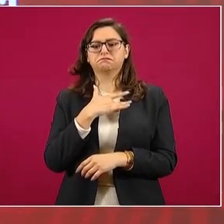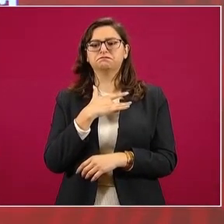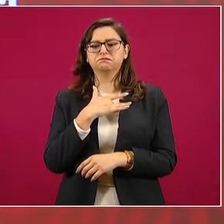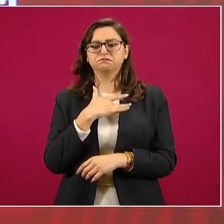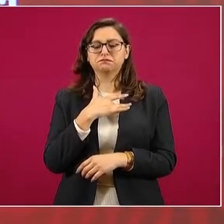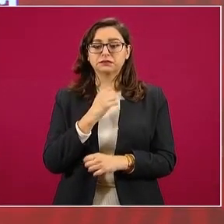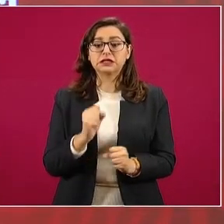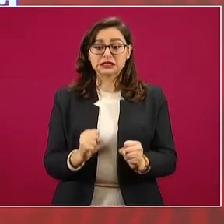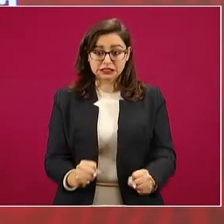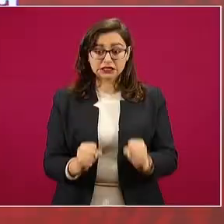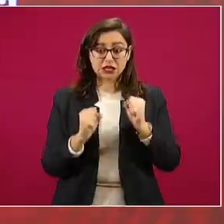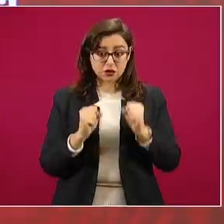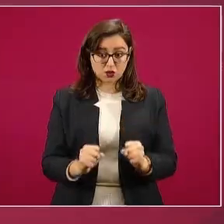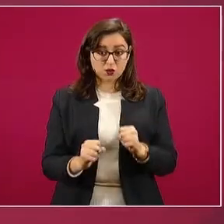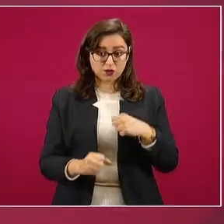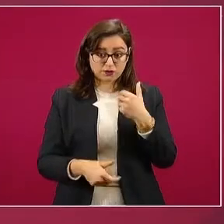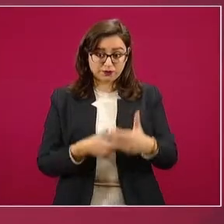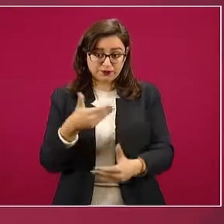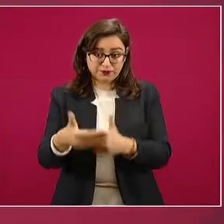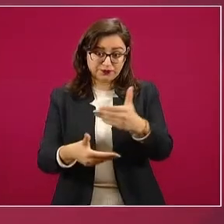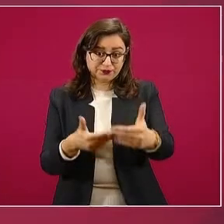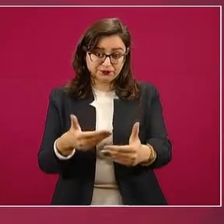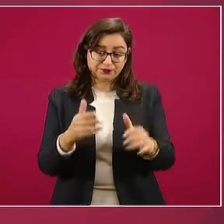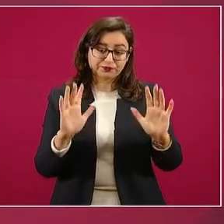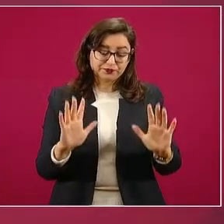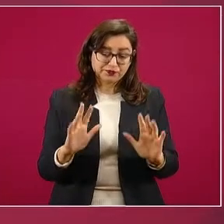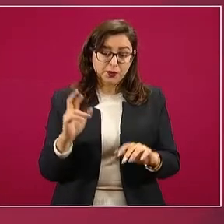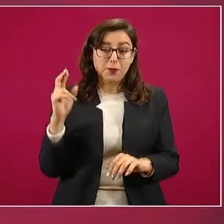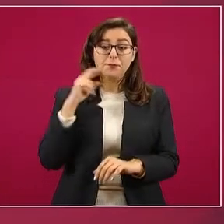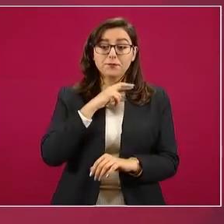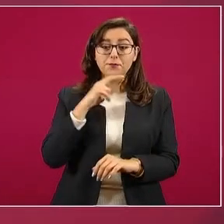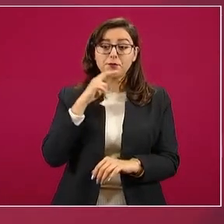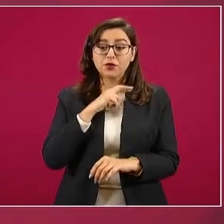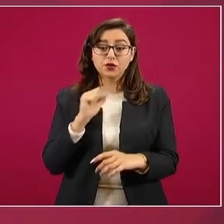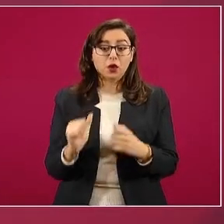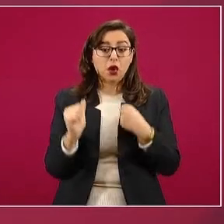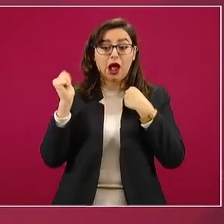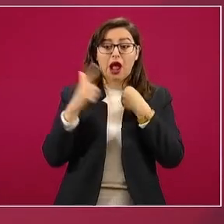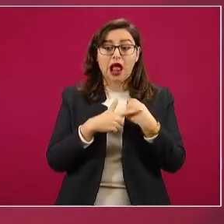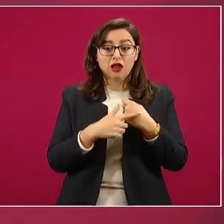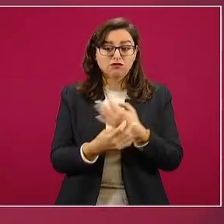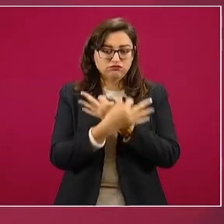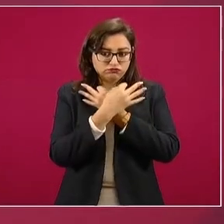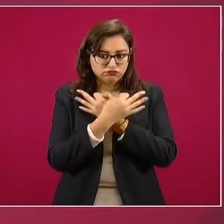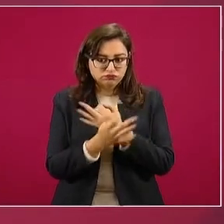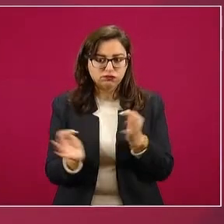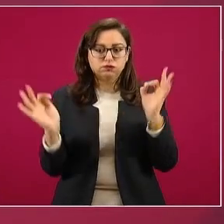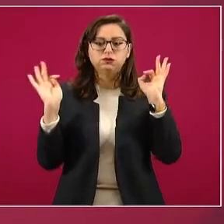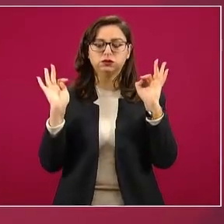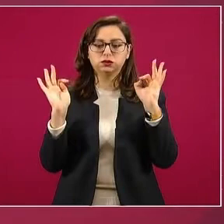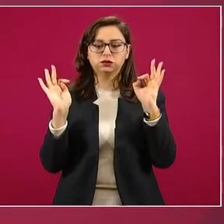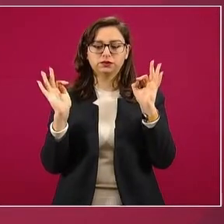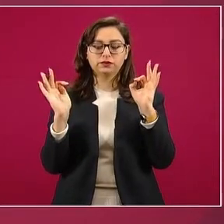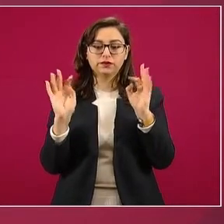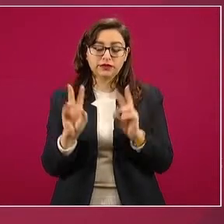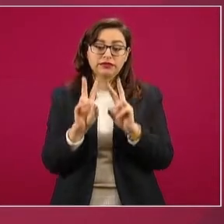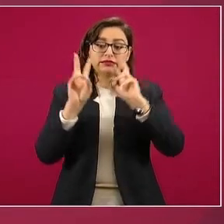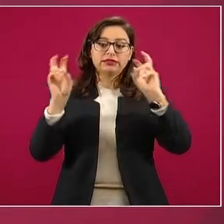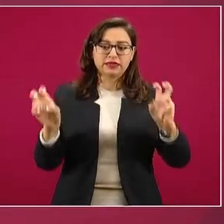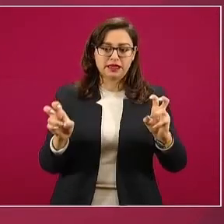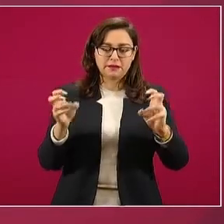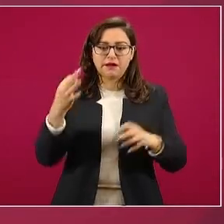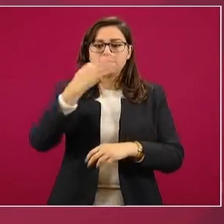se va a emitir un comunicado sobre los